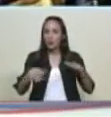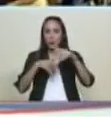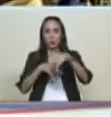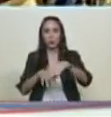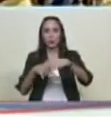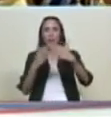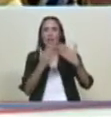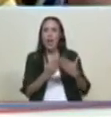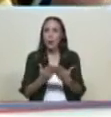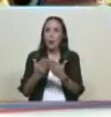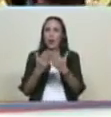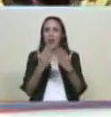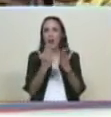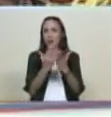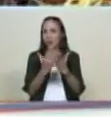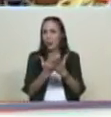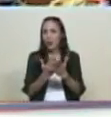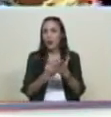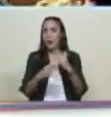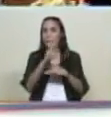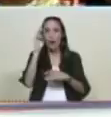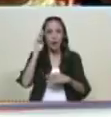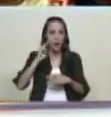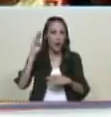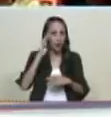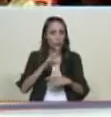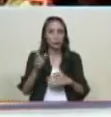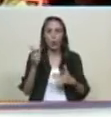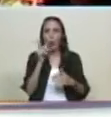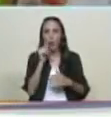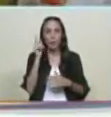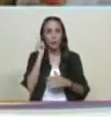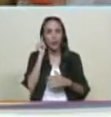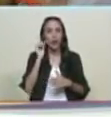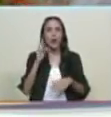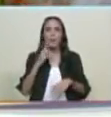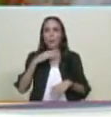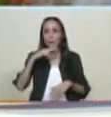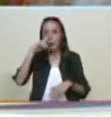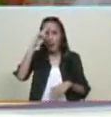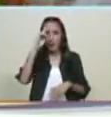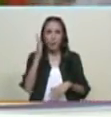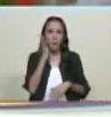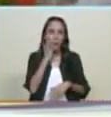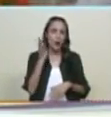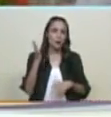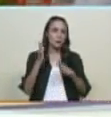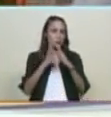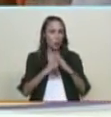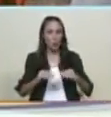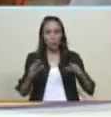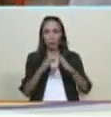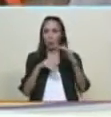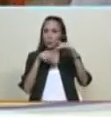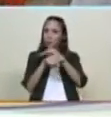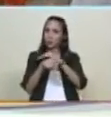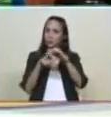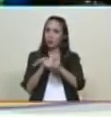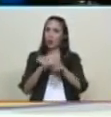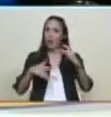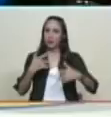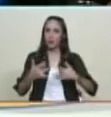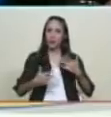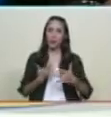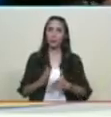las escuelas disfrutando maestros maestras padres los representantes madres los niños